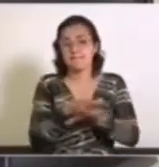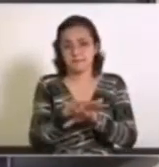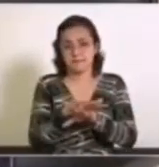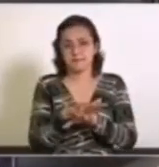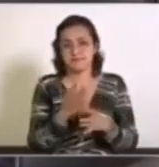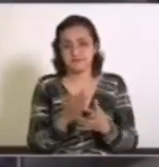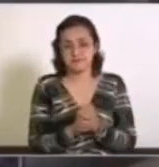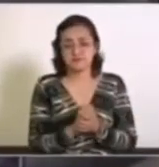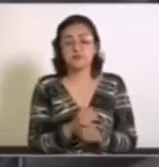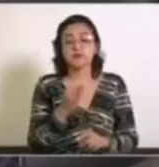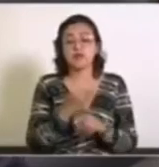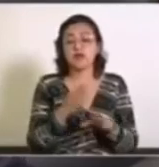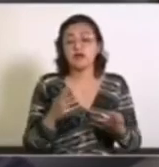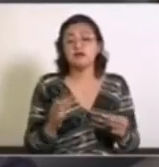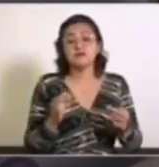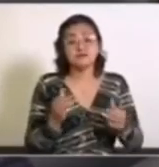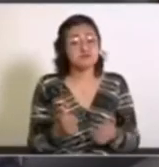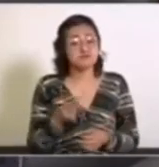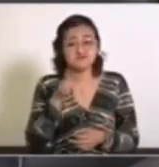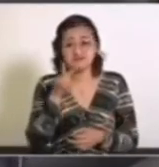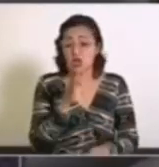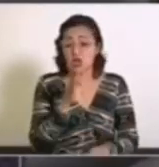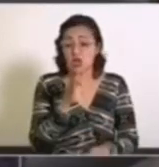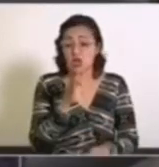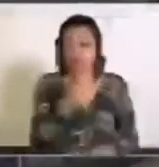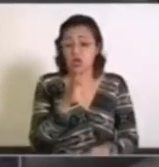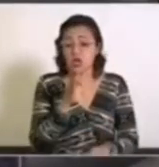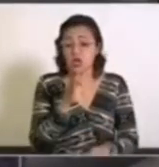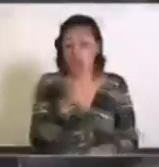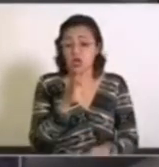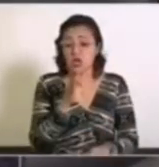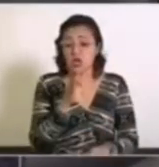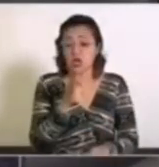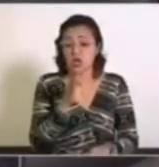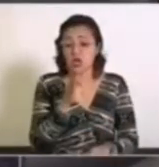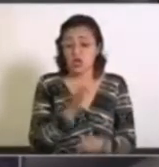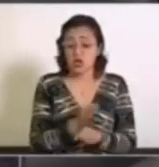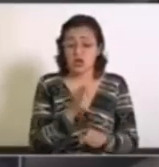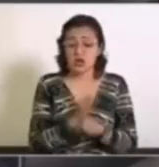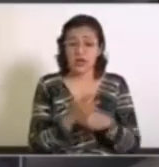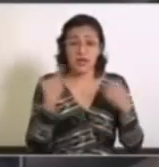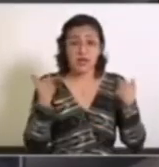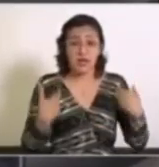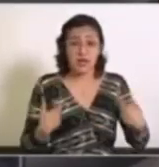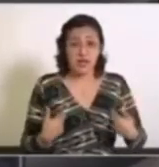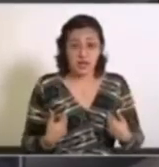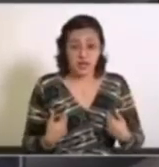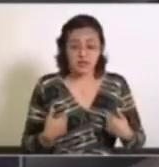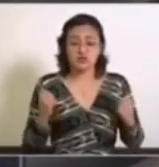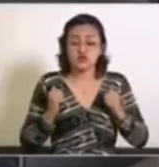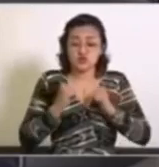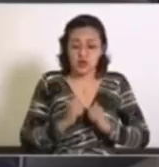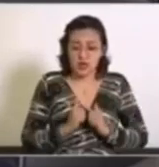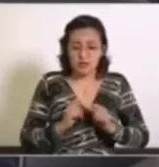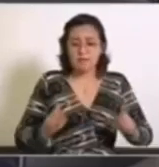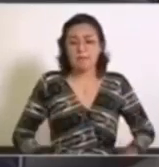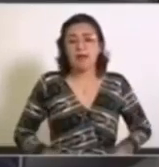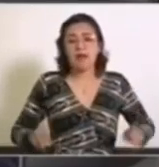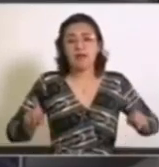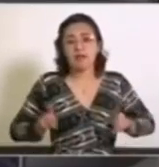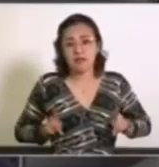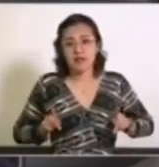La calidad es preponderante. En esta ocasión, los uniformes, suéter, playera, falda, pantalón,